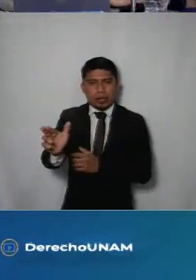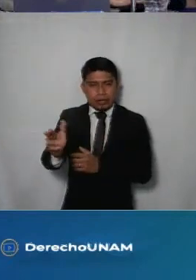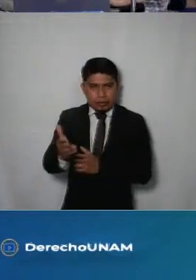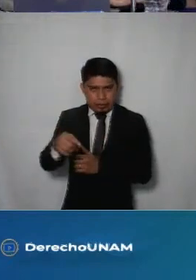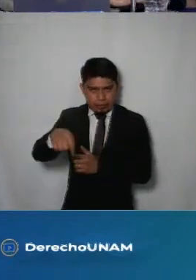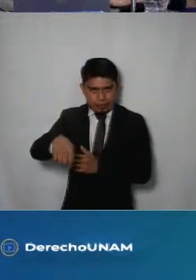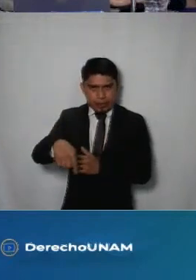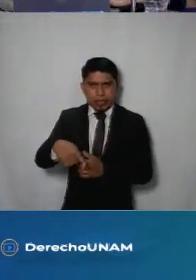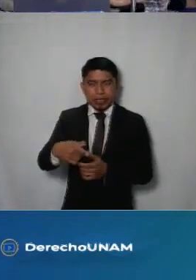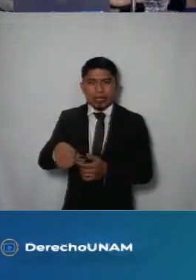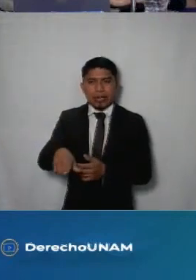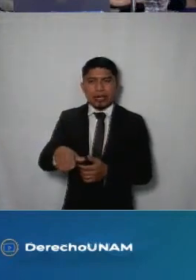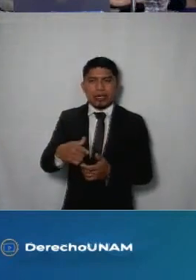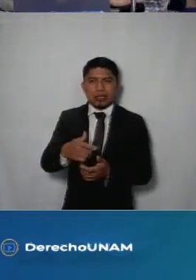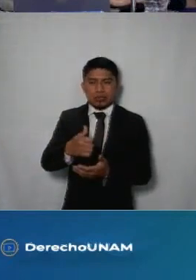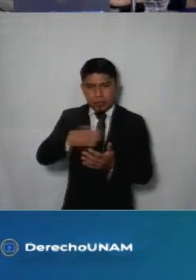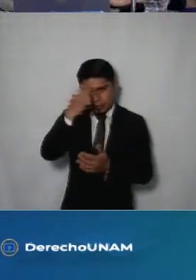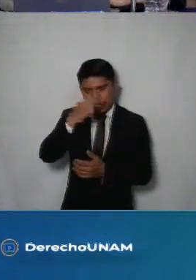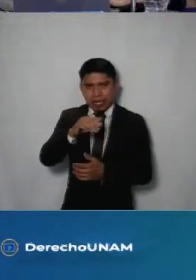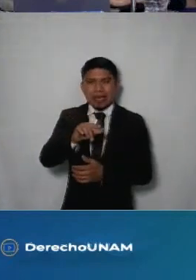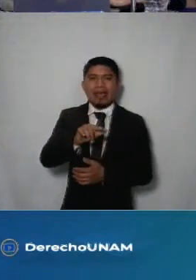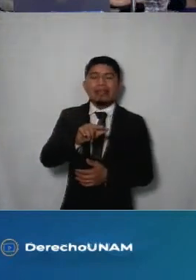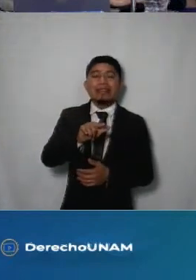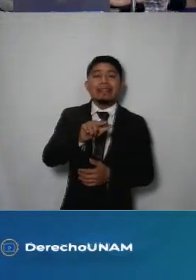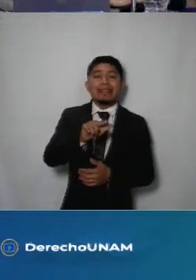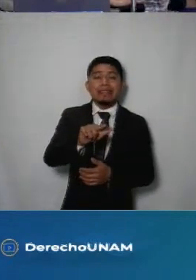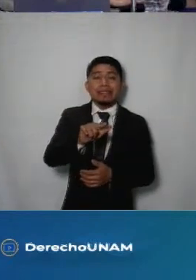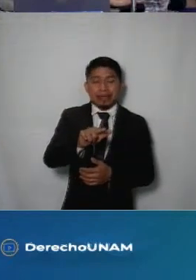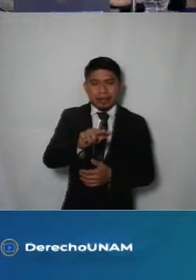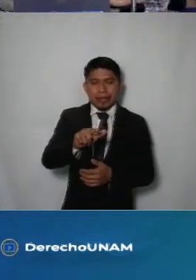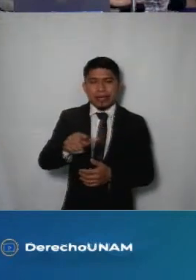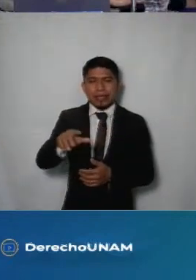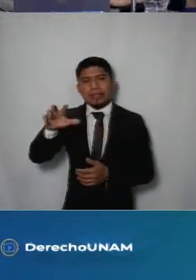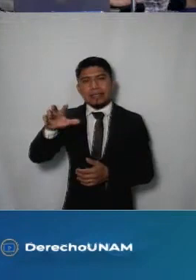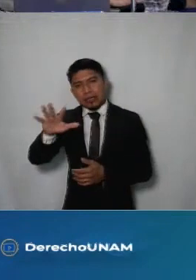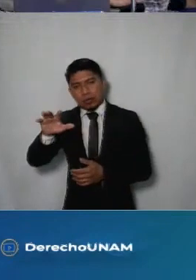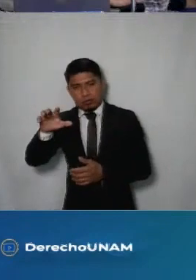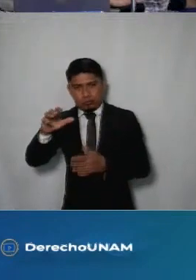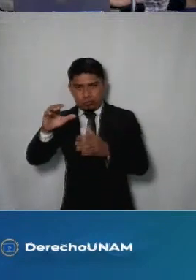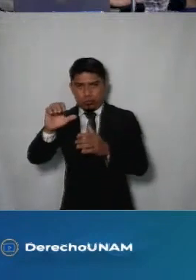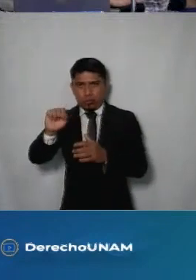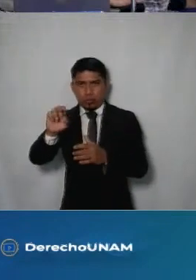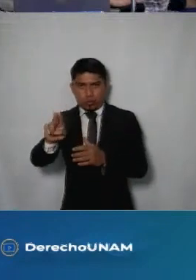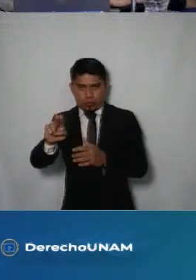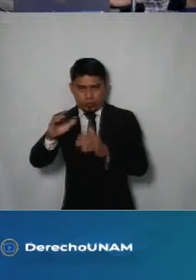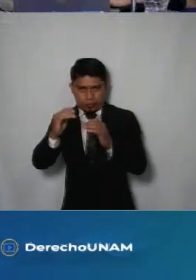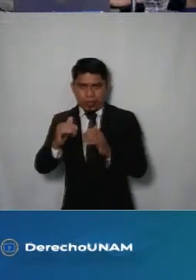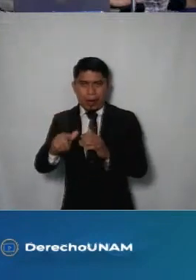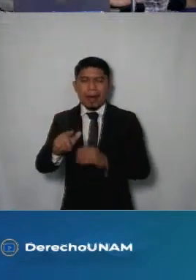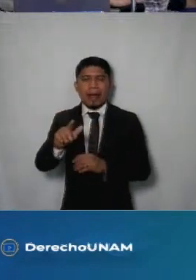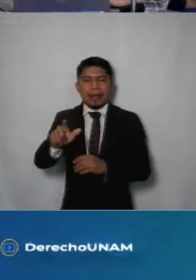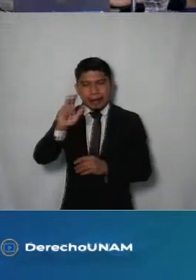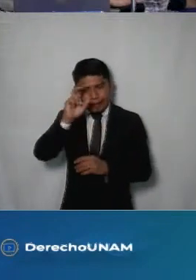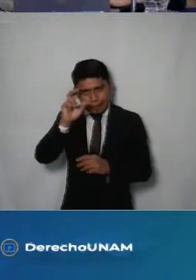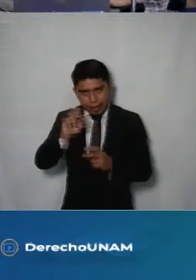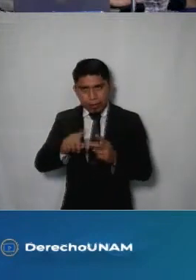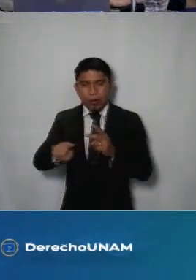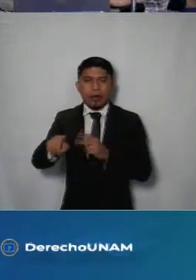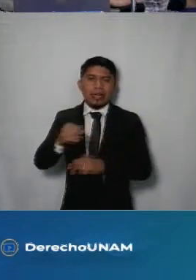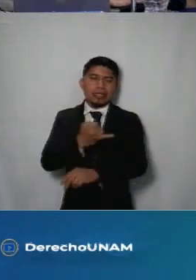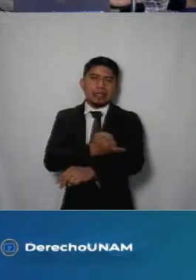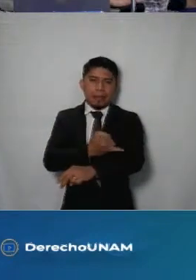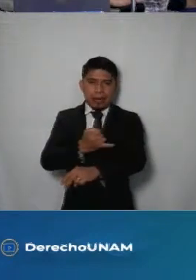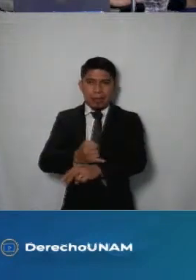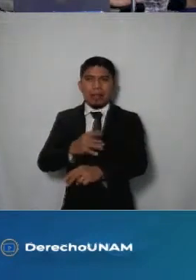recibe y en la ciudad de méxico hay una serie de subestaciones diecisiete estaciones y cinco subestaciones las alcaldías miguel hidalgo e iztapalapa